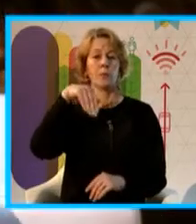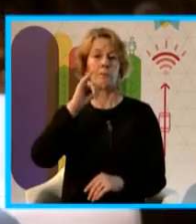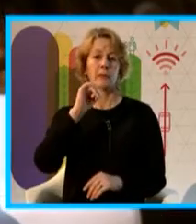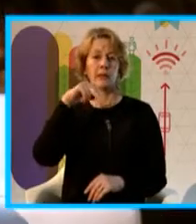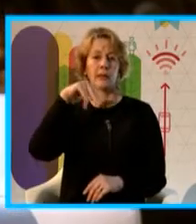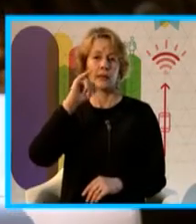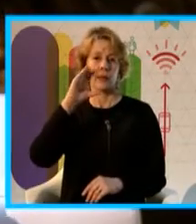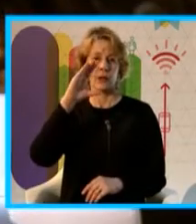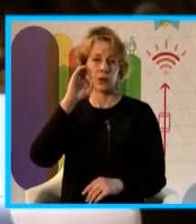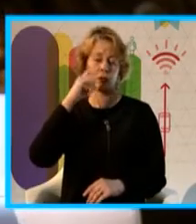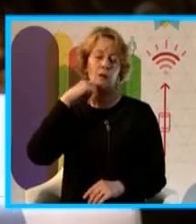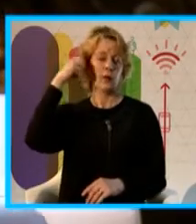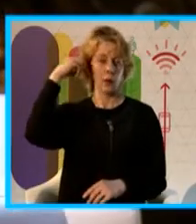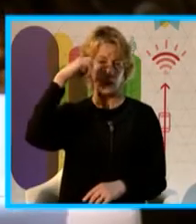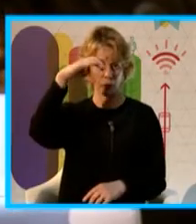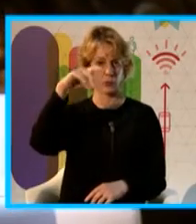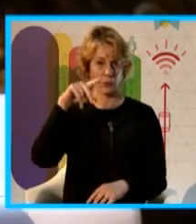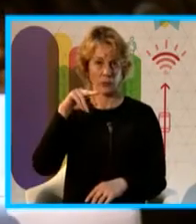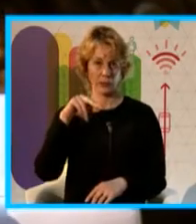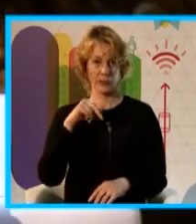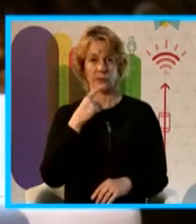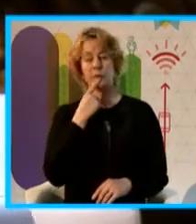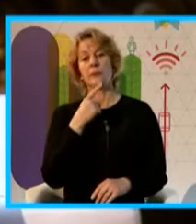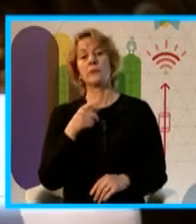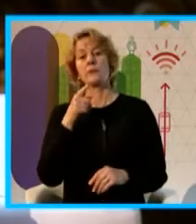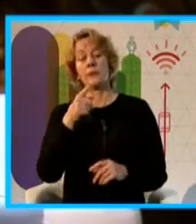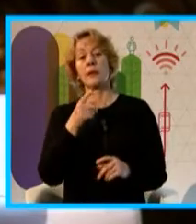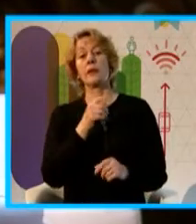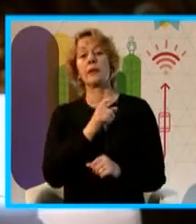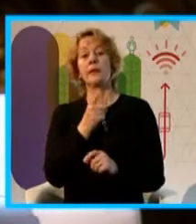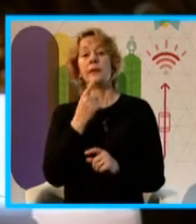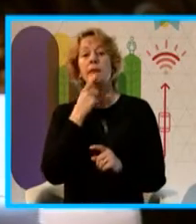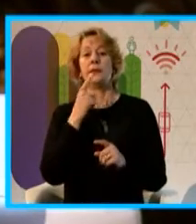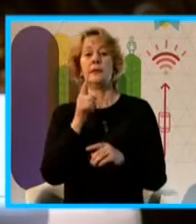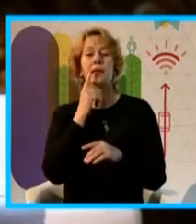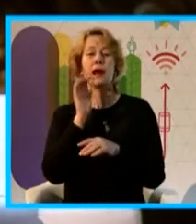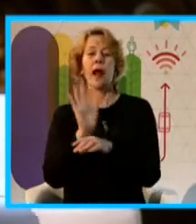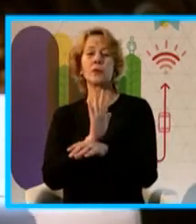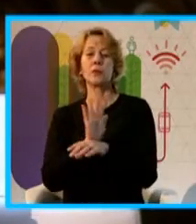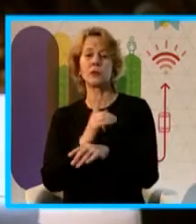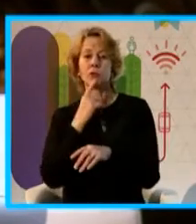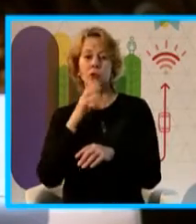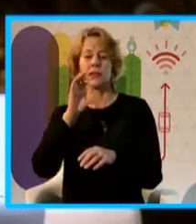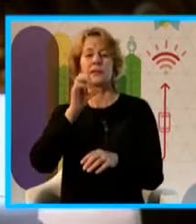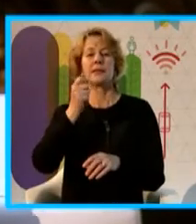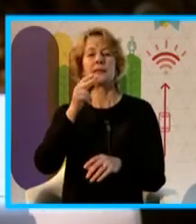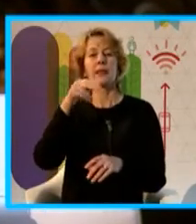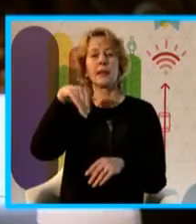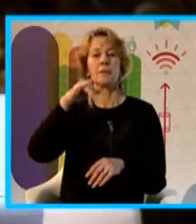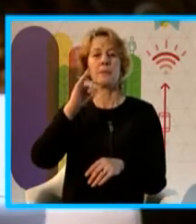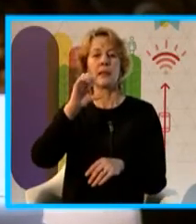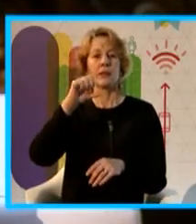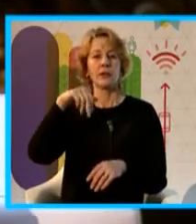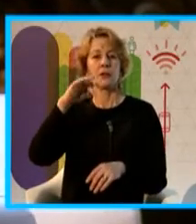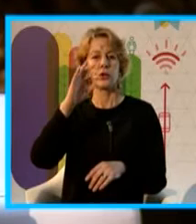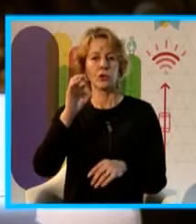se enmarca, digo, la zona de actuación, si ustedes lo pueden ver ahí, es entre Sarmiento, Rey Reycín,